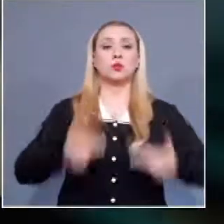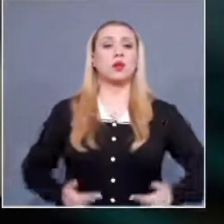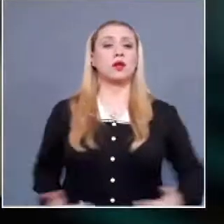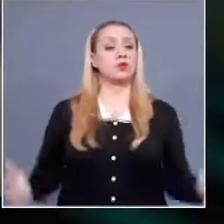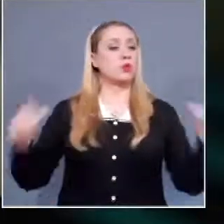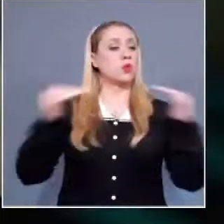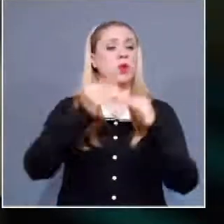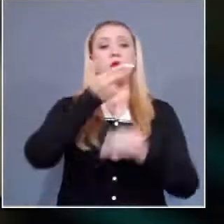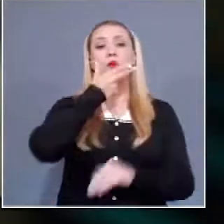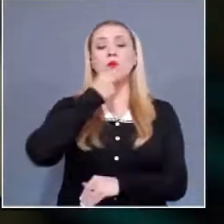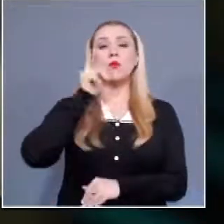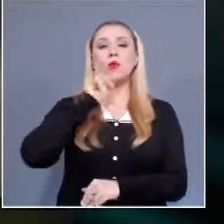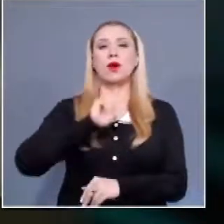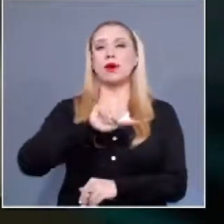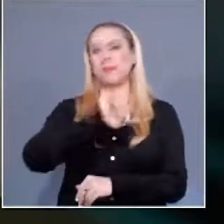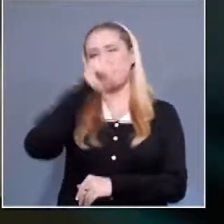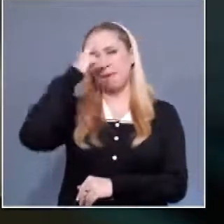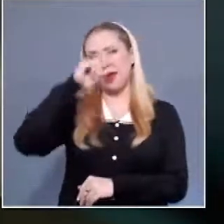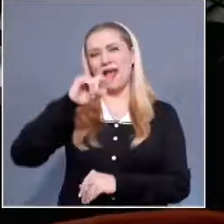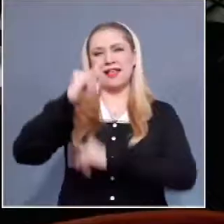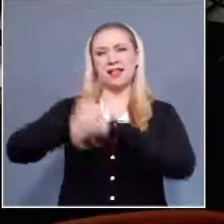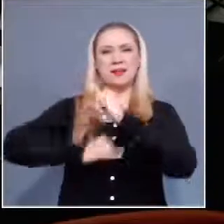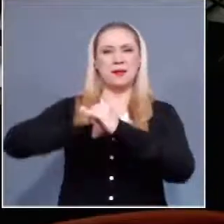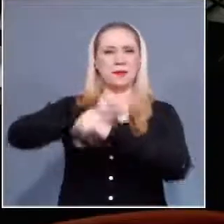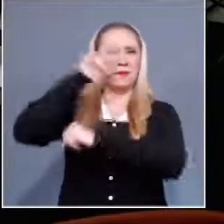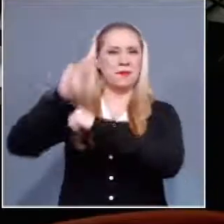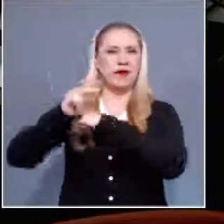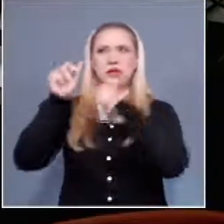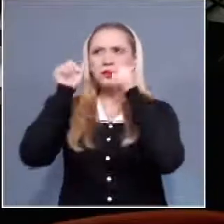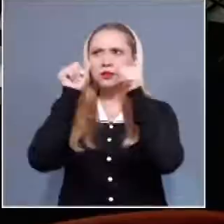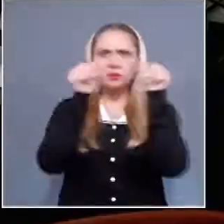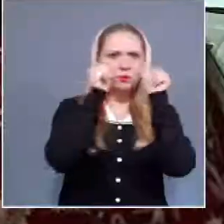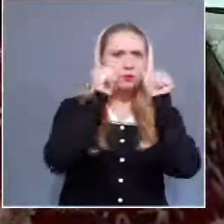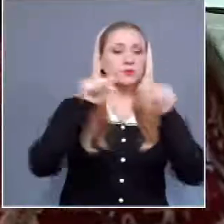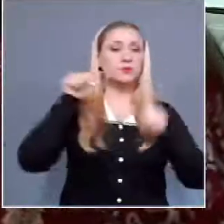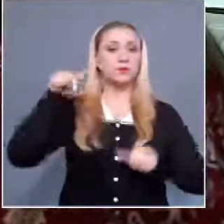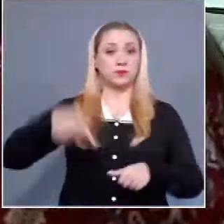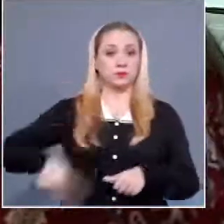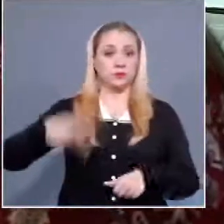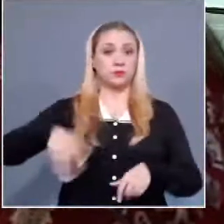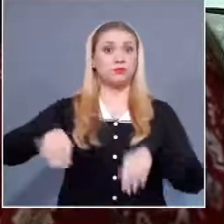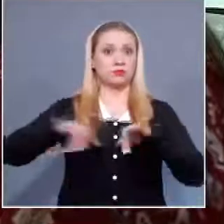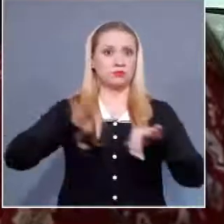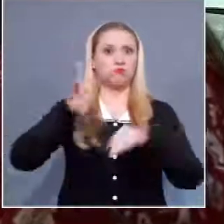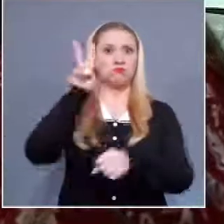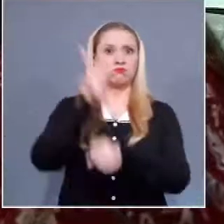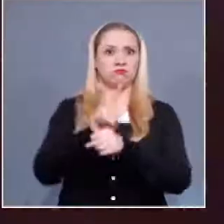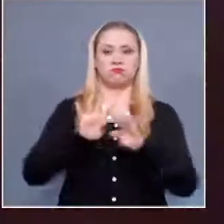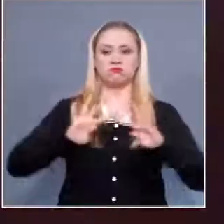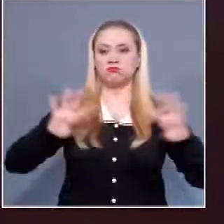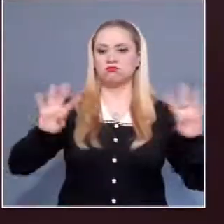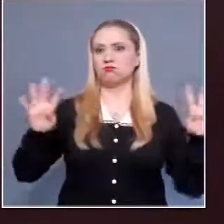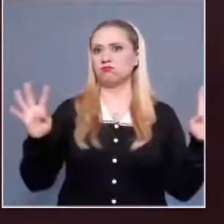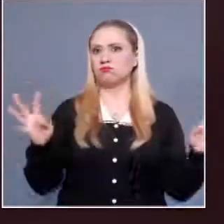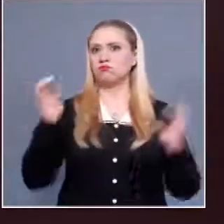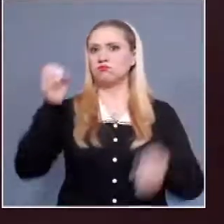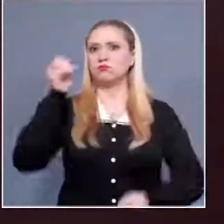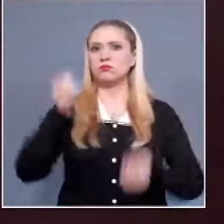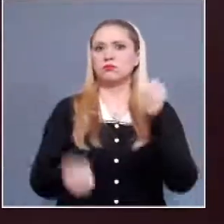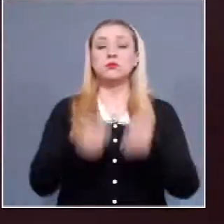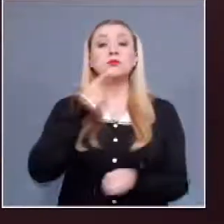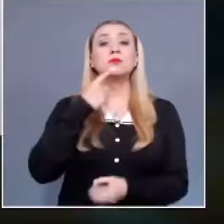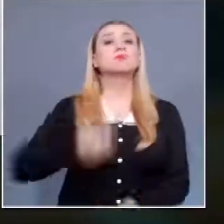del Consejo de la Judicatura Federal, destacó la importancia de la impartición de la justicia con